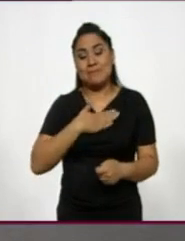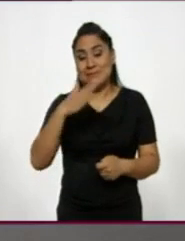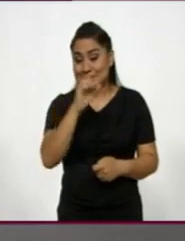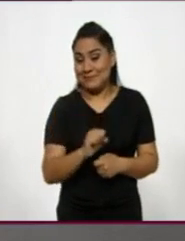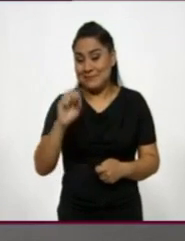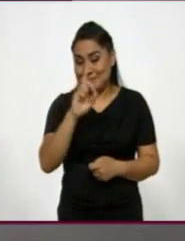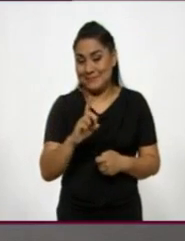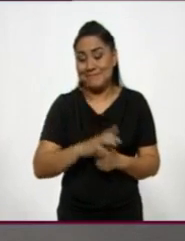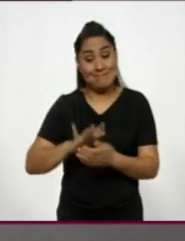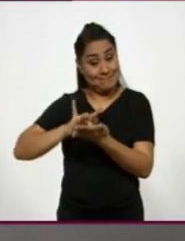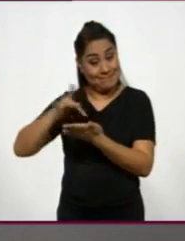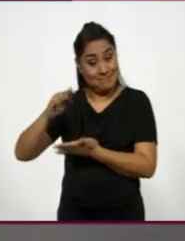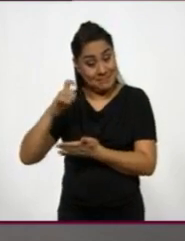de semana. Gracias Miguel. Hasta luego.